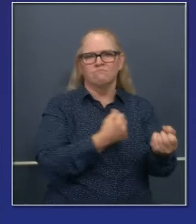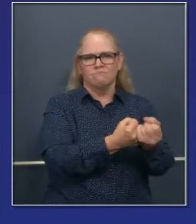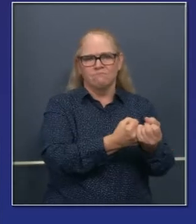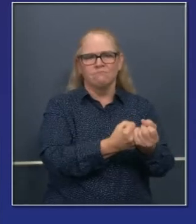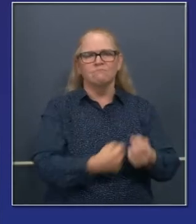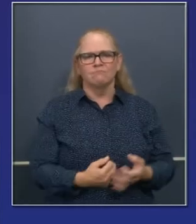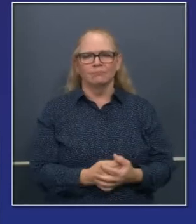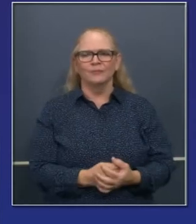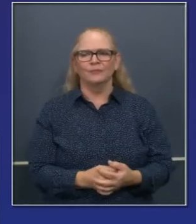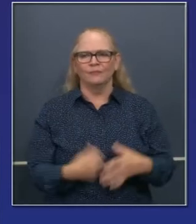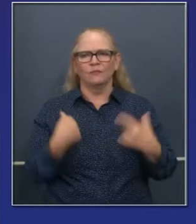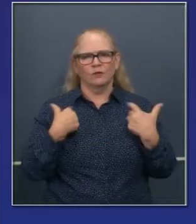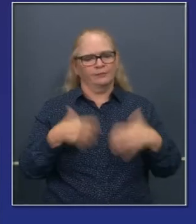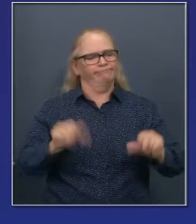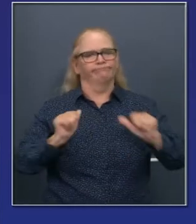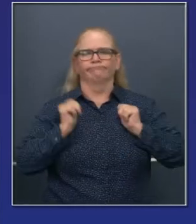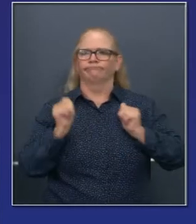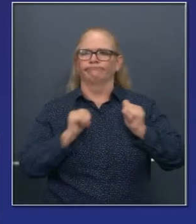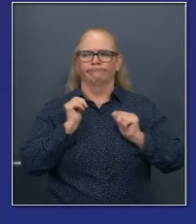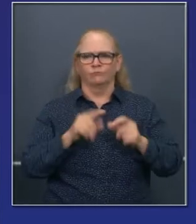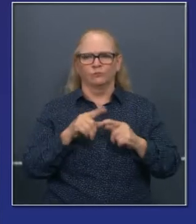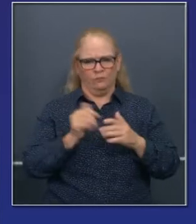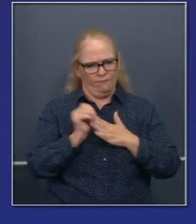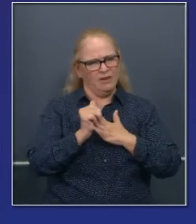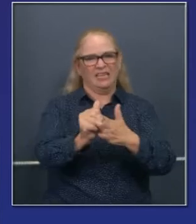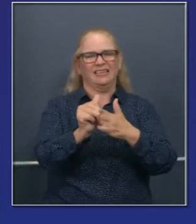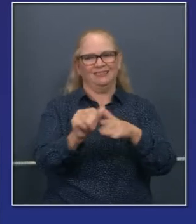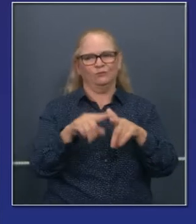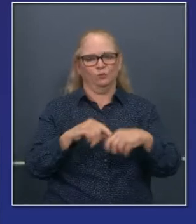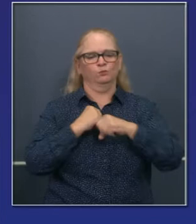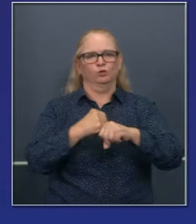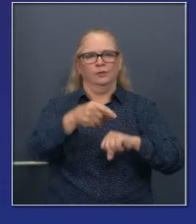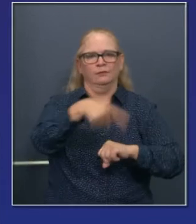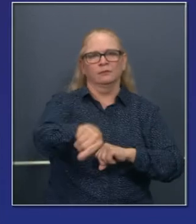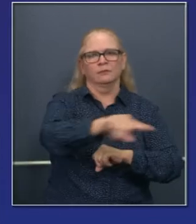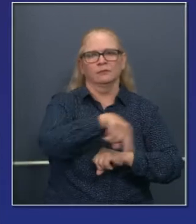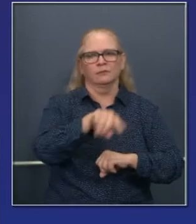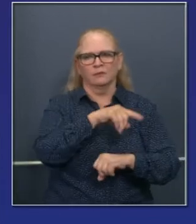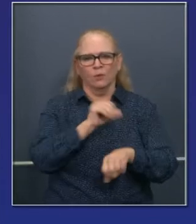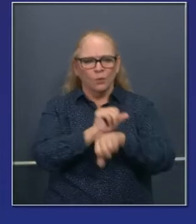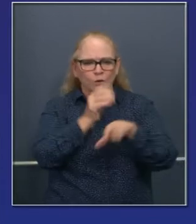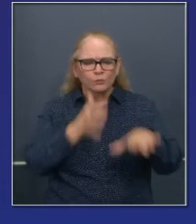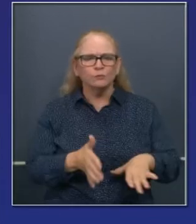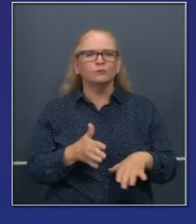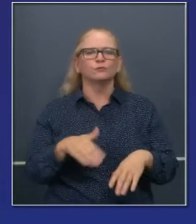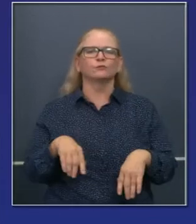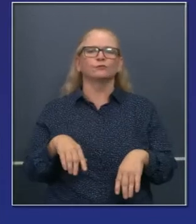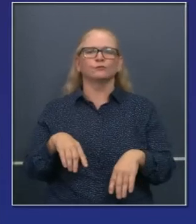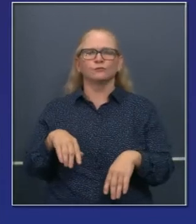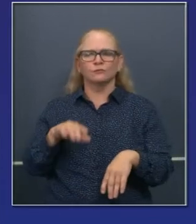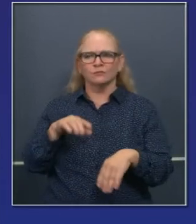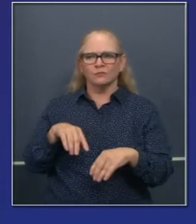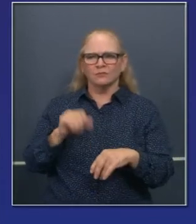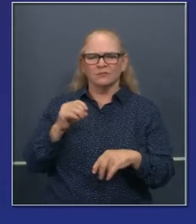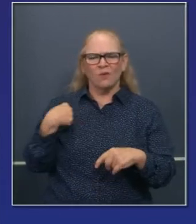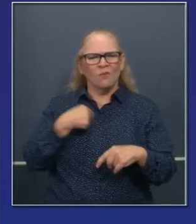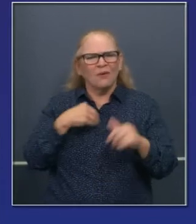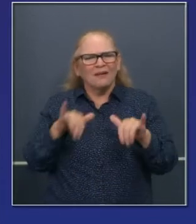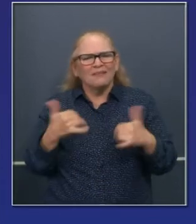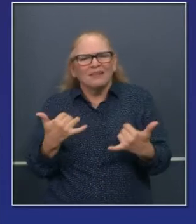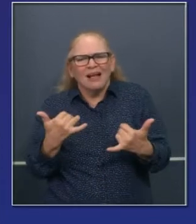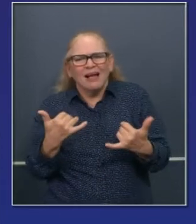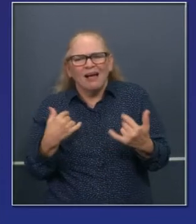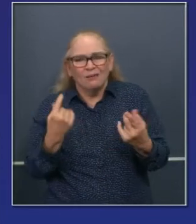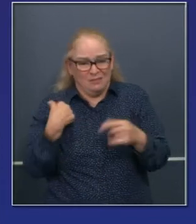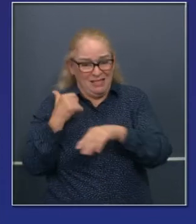es fundamental proteger a los trabajadores y también tener un marco de referencia más amplio